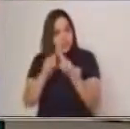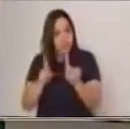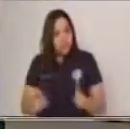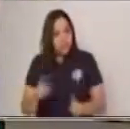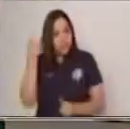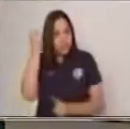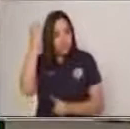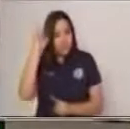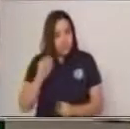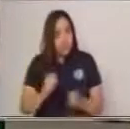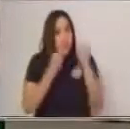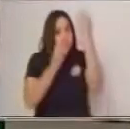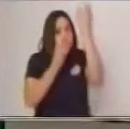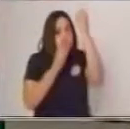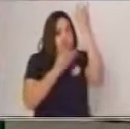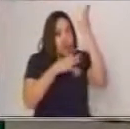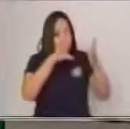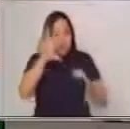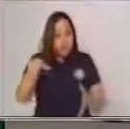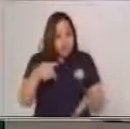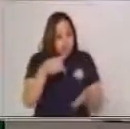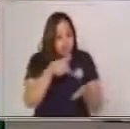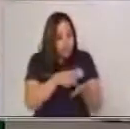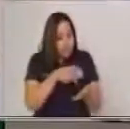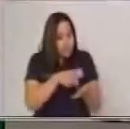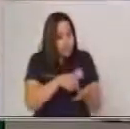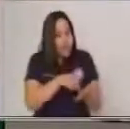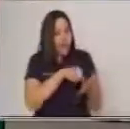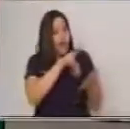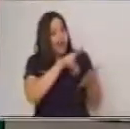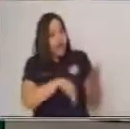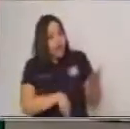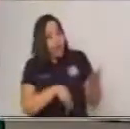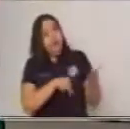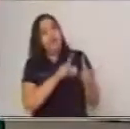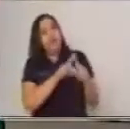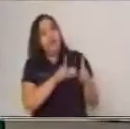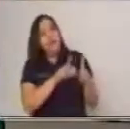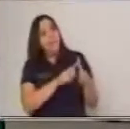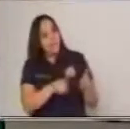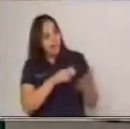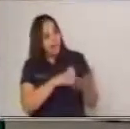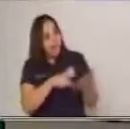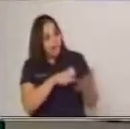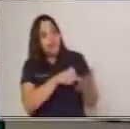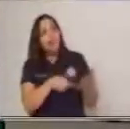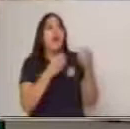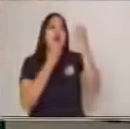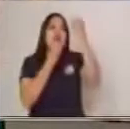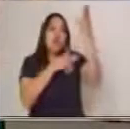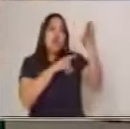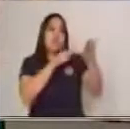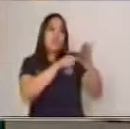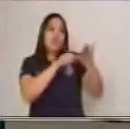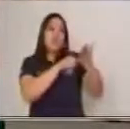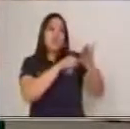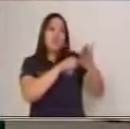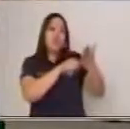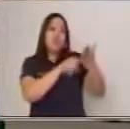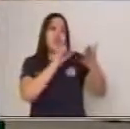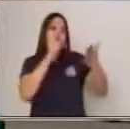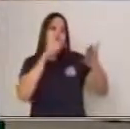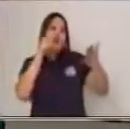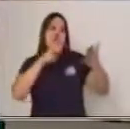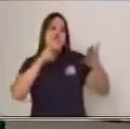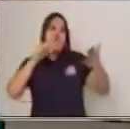Con la información fundamental quiere explicar que la información es base y elemental. No necesita de otra